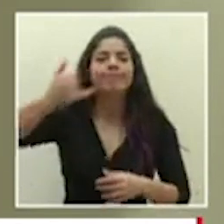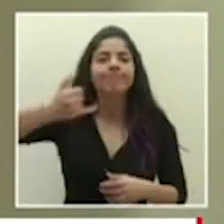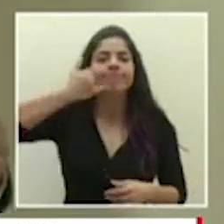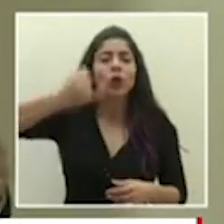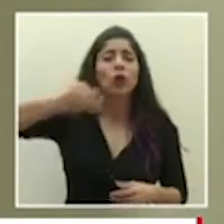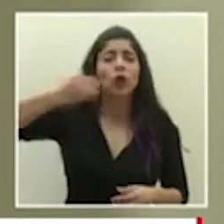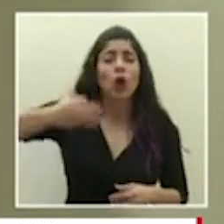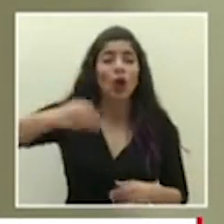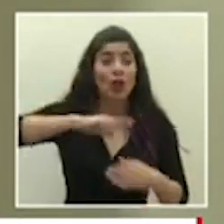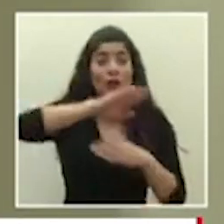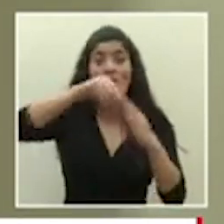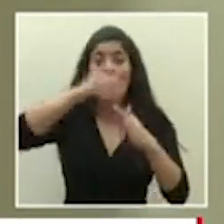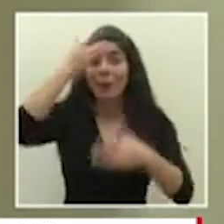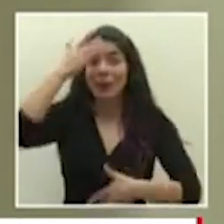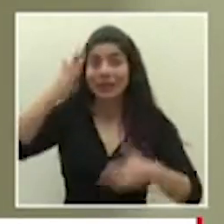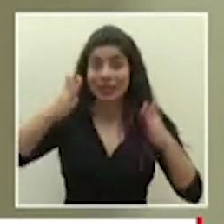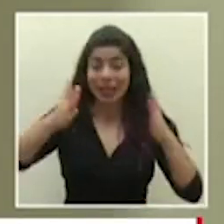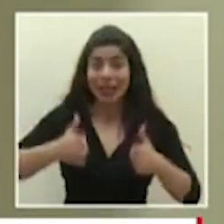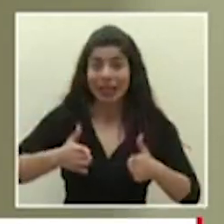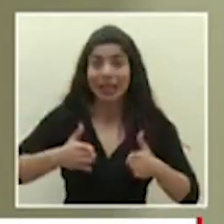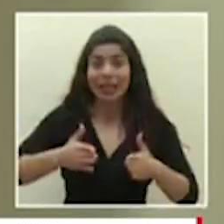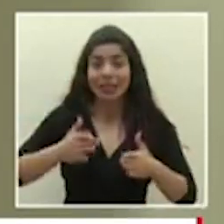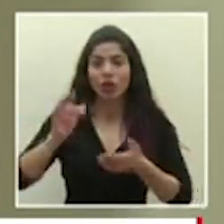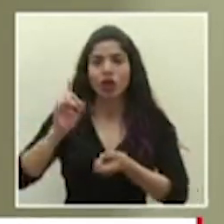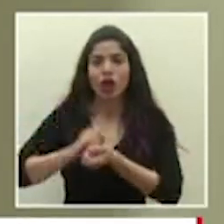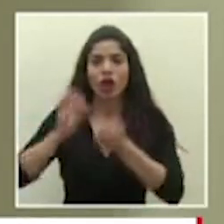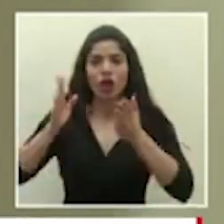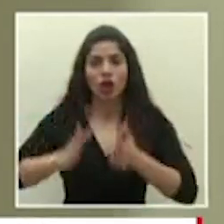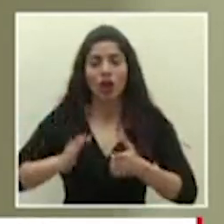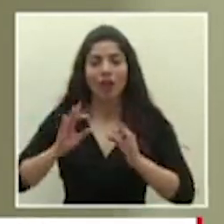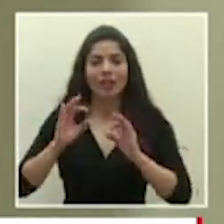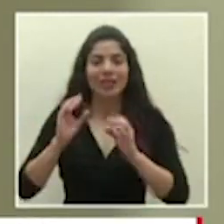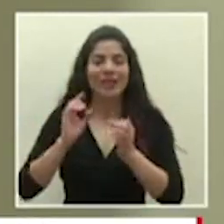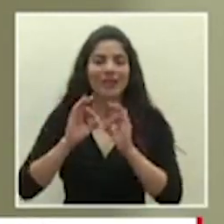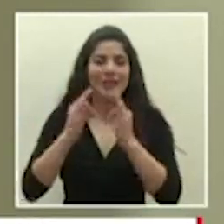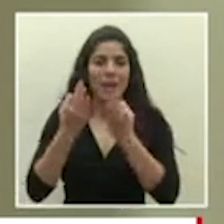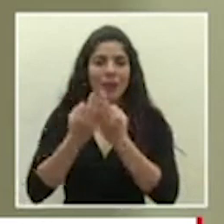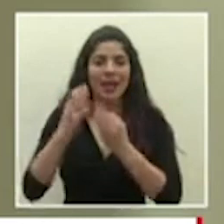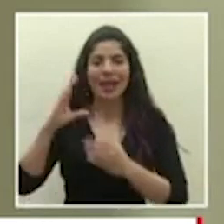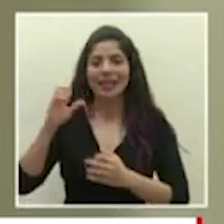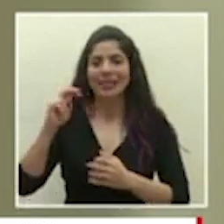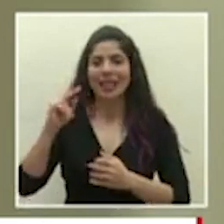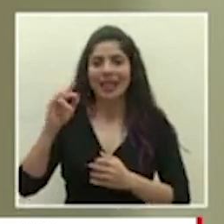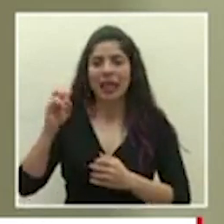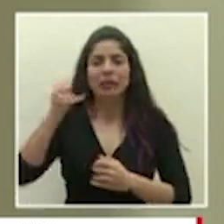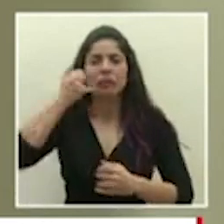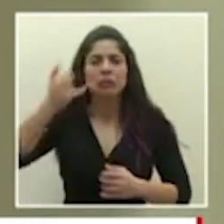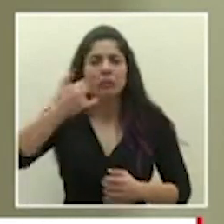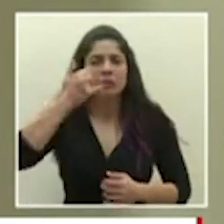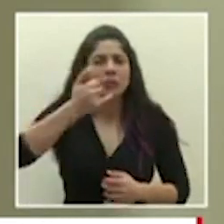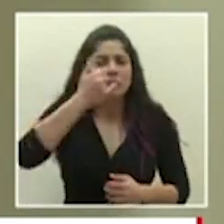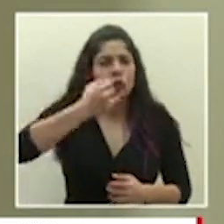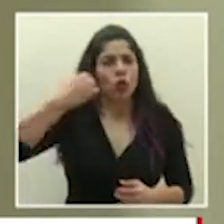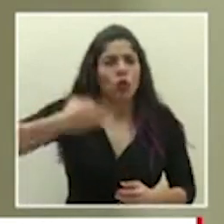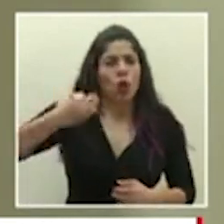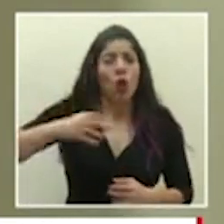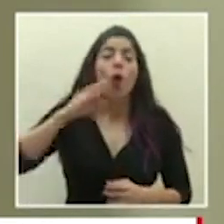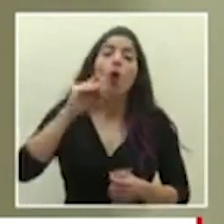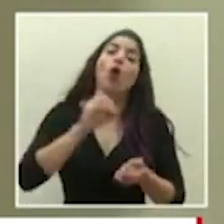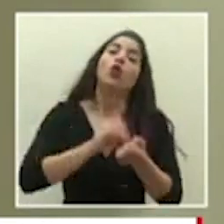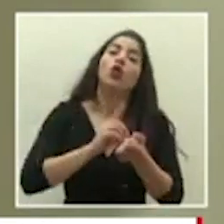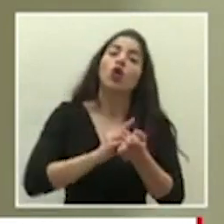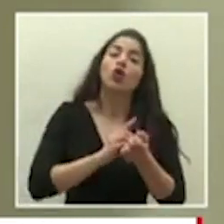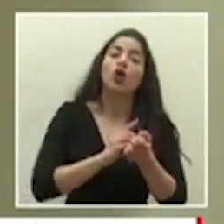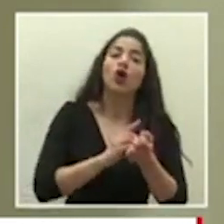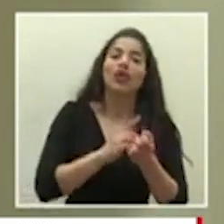todos esos pacientes por parte de médicos de familia en el CENDEIS o médicos pediatras del